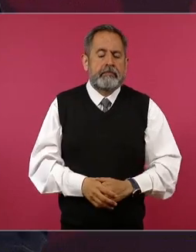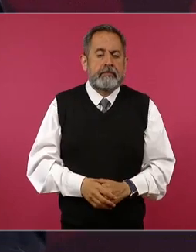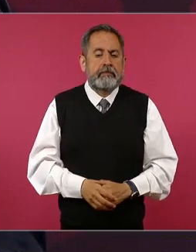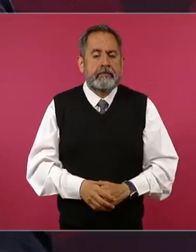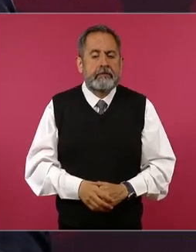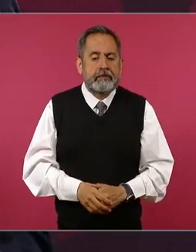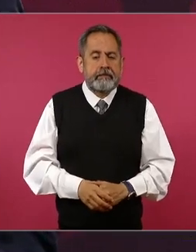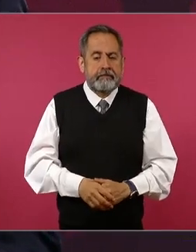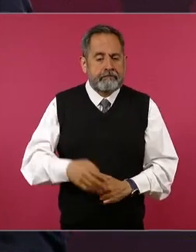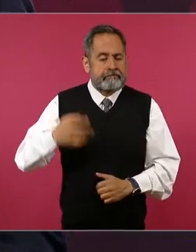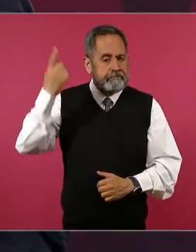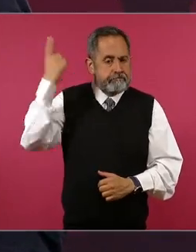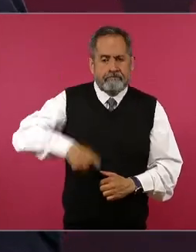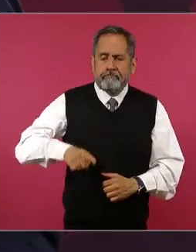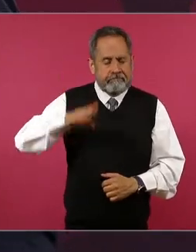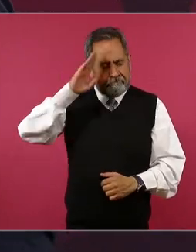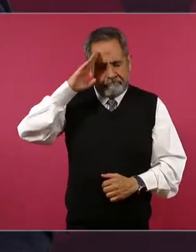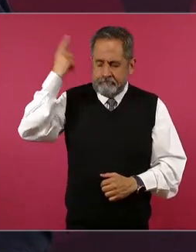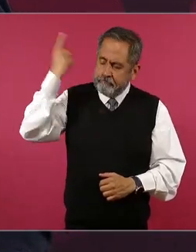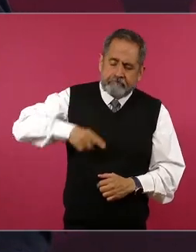El amo es el pueblo. El